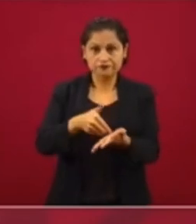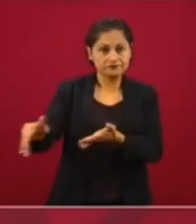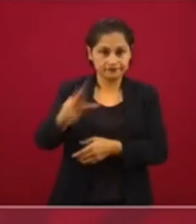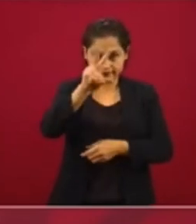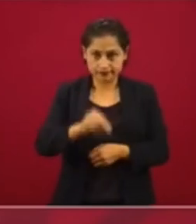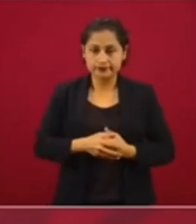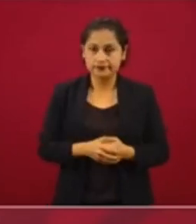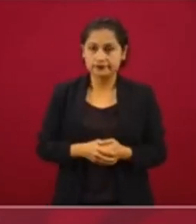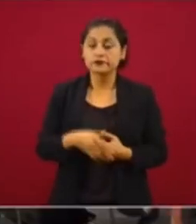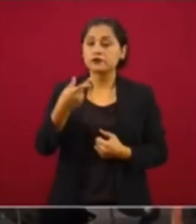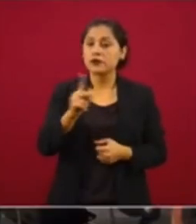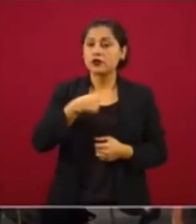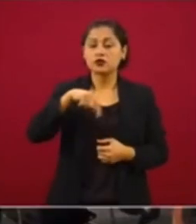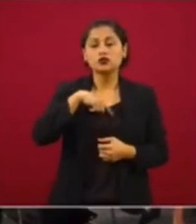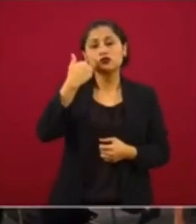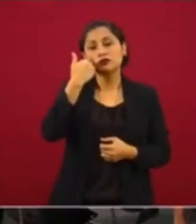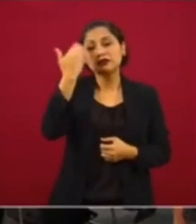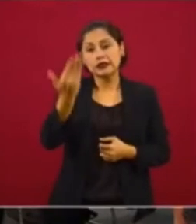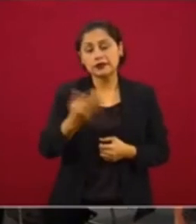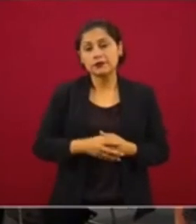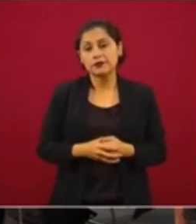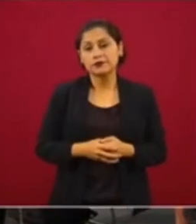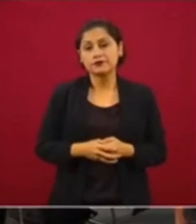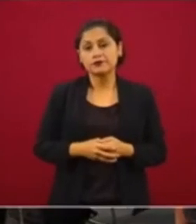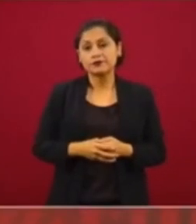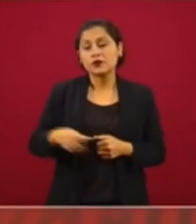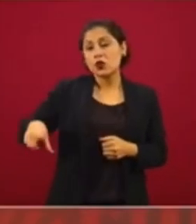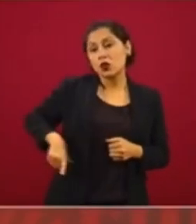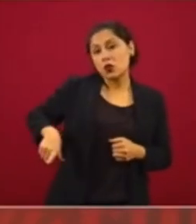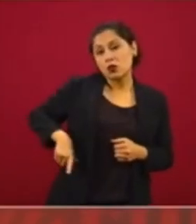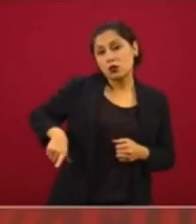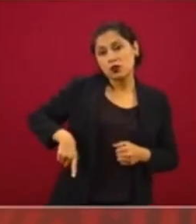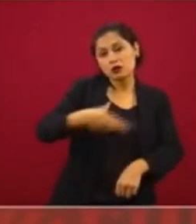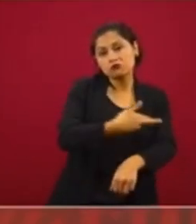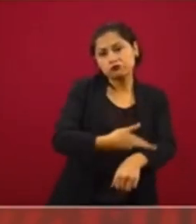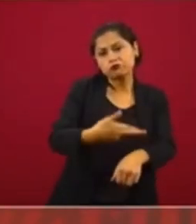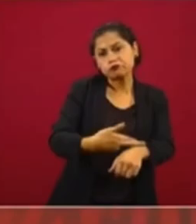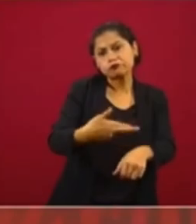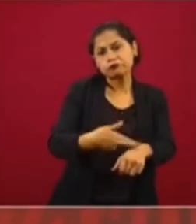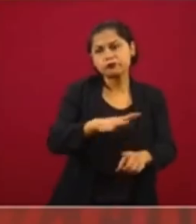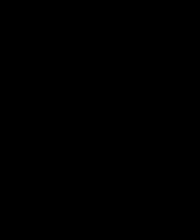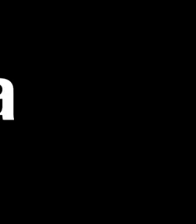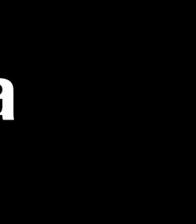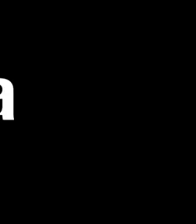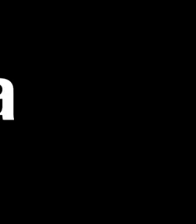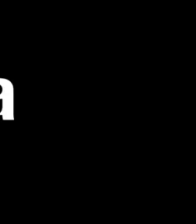más ligero el funcionamiento del gobierno, no tanto aparato.